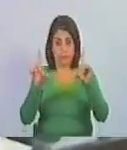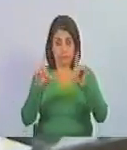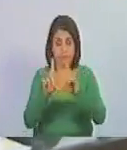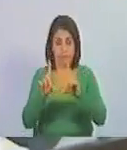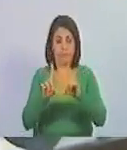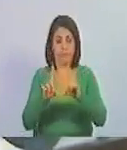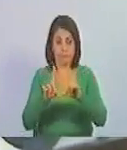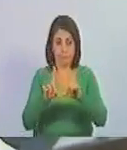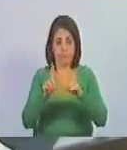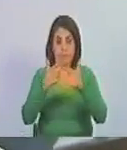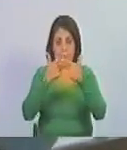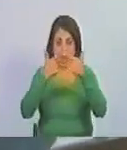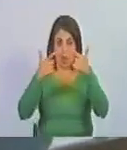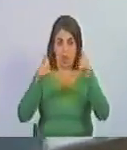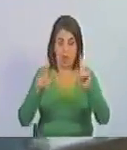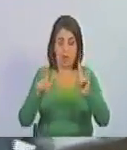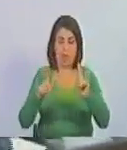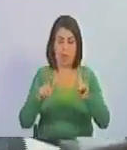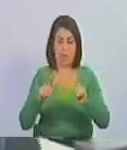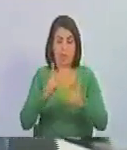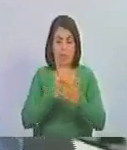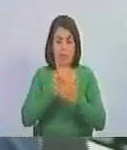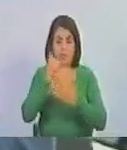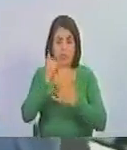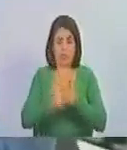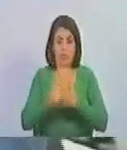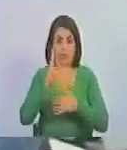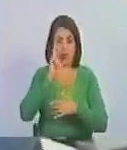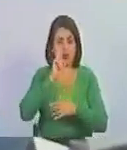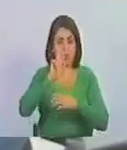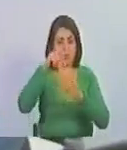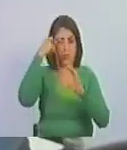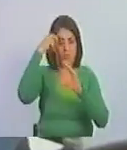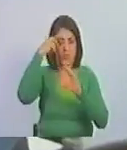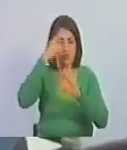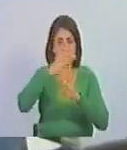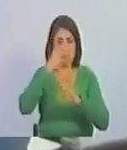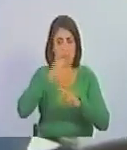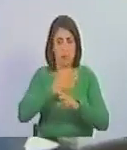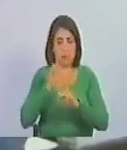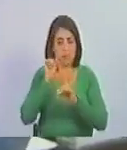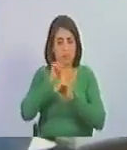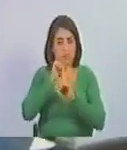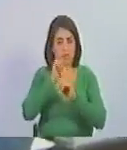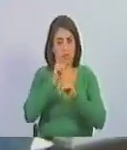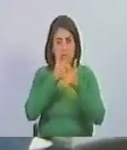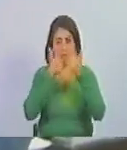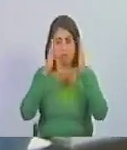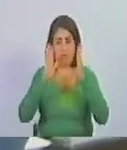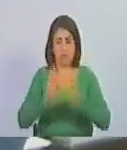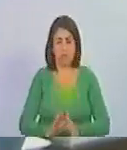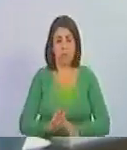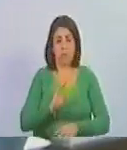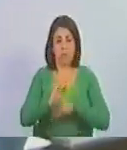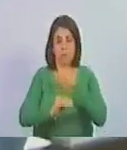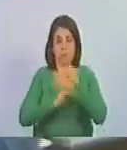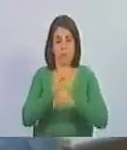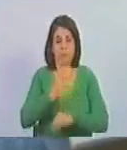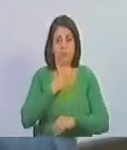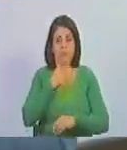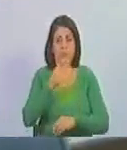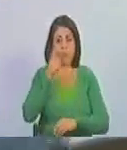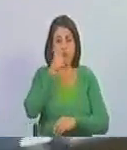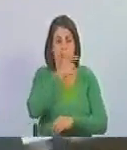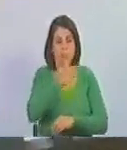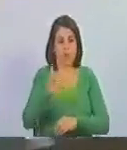decolonizado y de un proyecto audiovisual que verdaderamente ha luchado por la liberación y ha sido la voz de